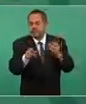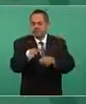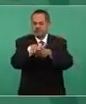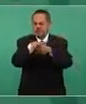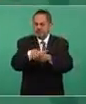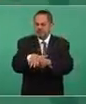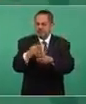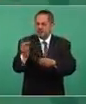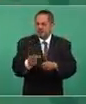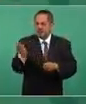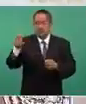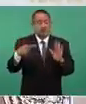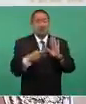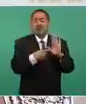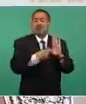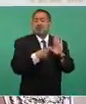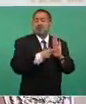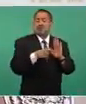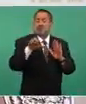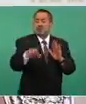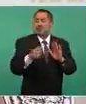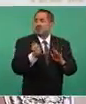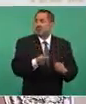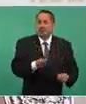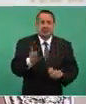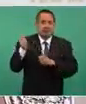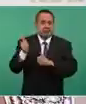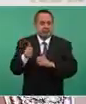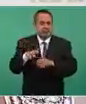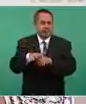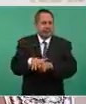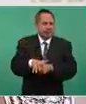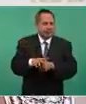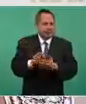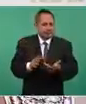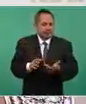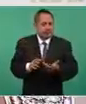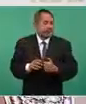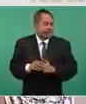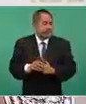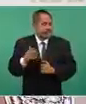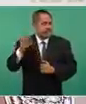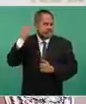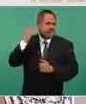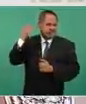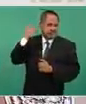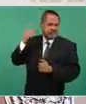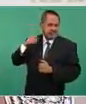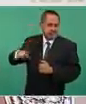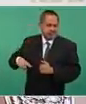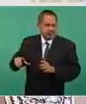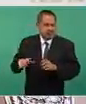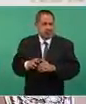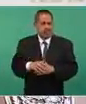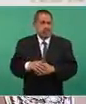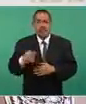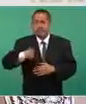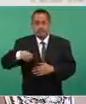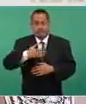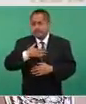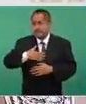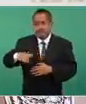en otros gobiernos. Nosotros nunca